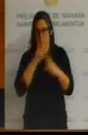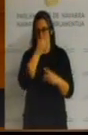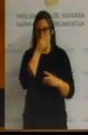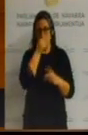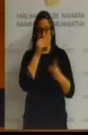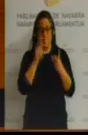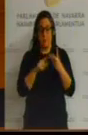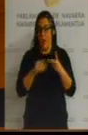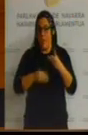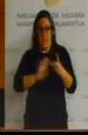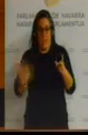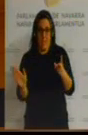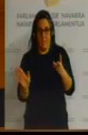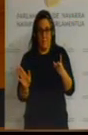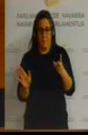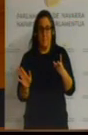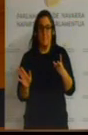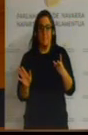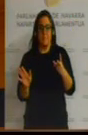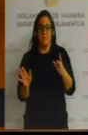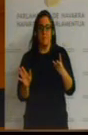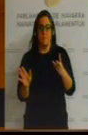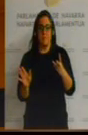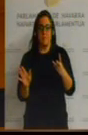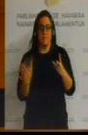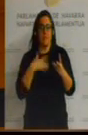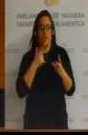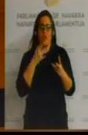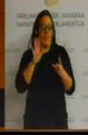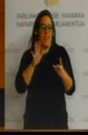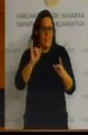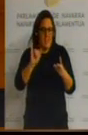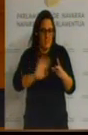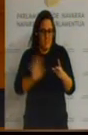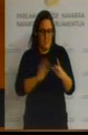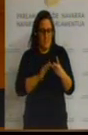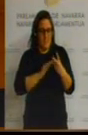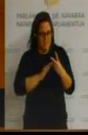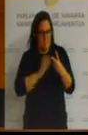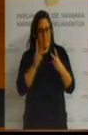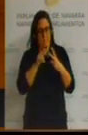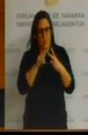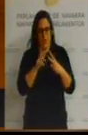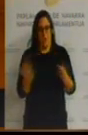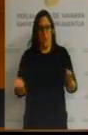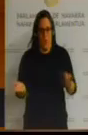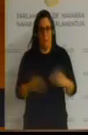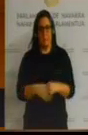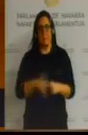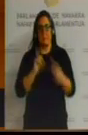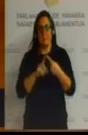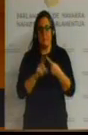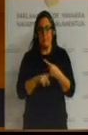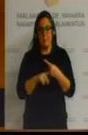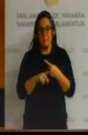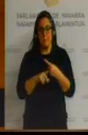tercera sería no hacer nada, pero si no quiero ni ponerla encima de la mesa. Por un lado está la posibilidad de utilizar